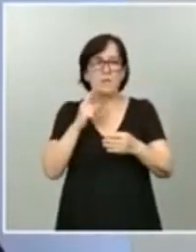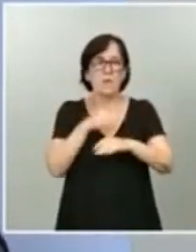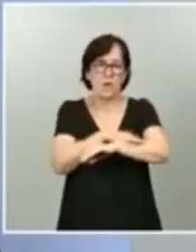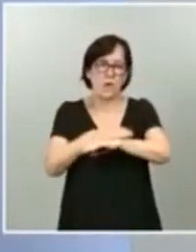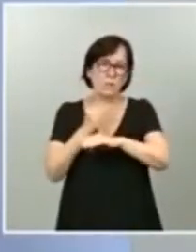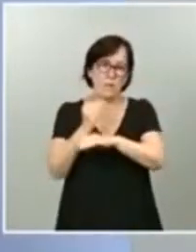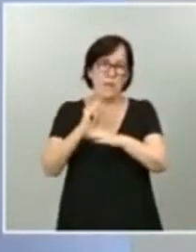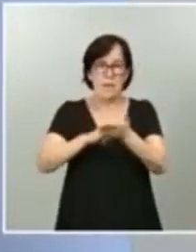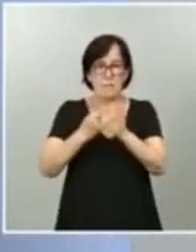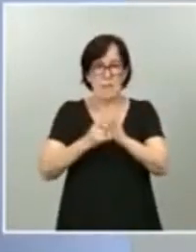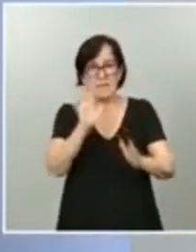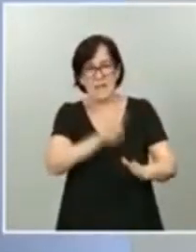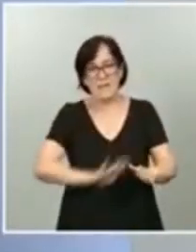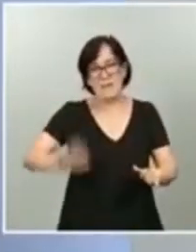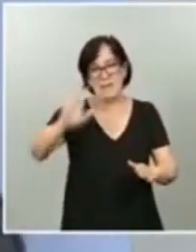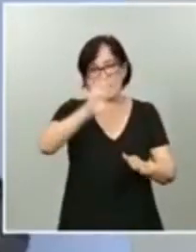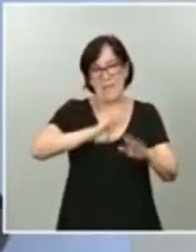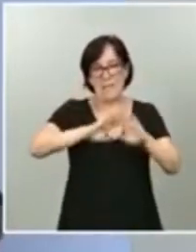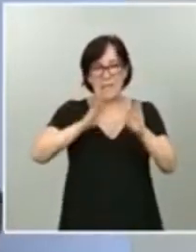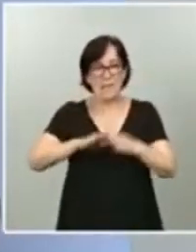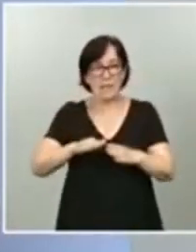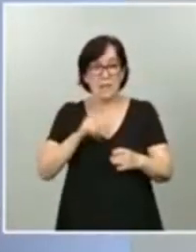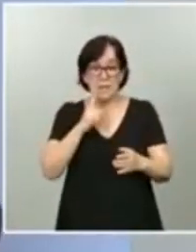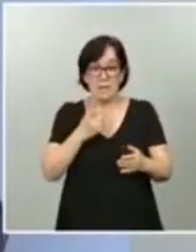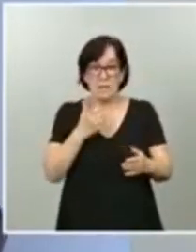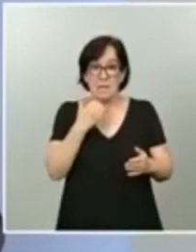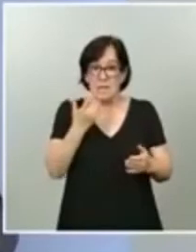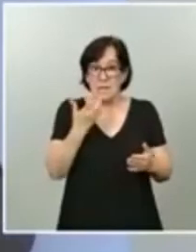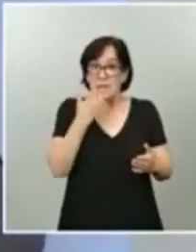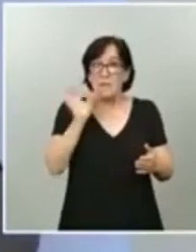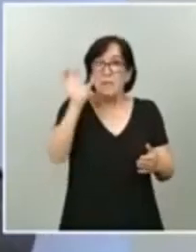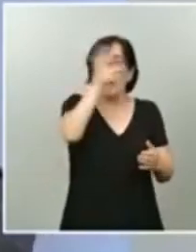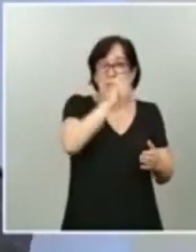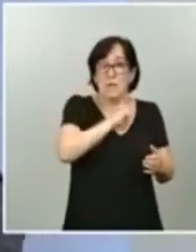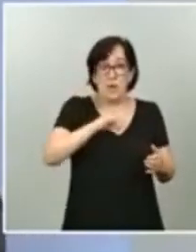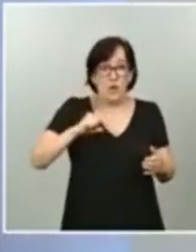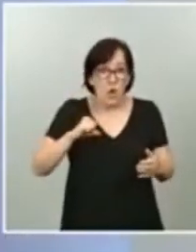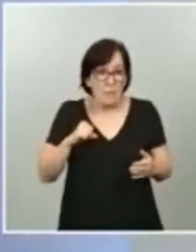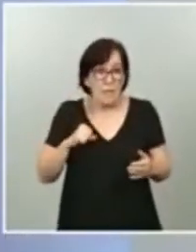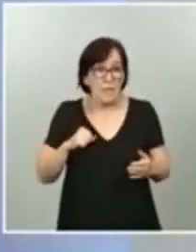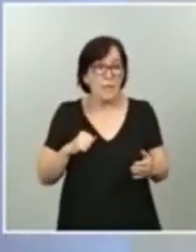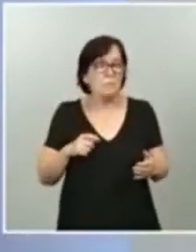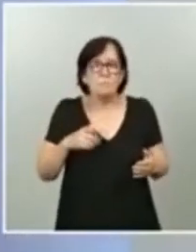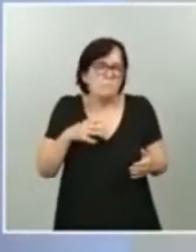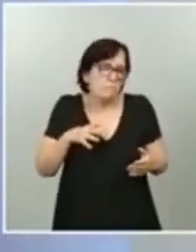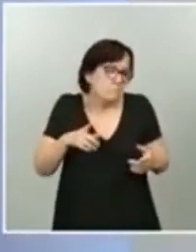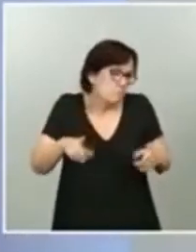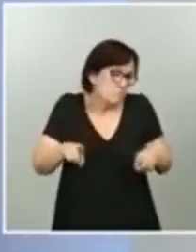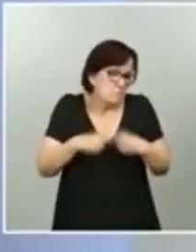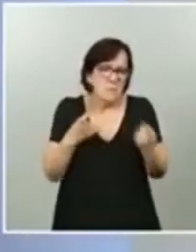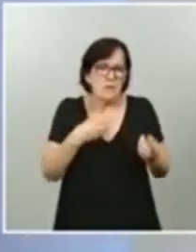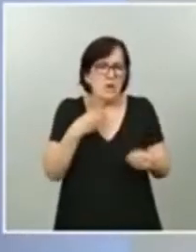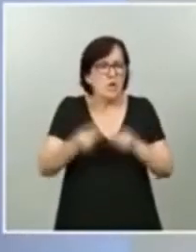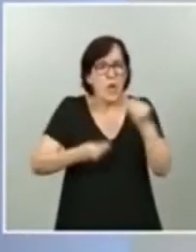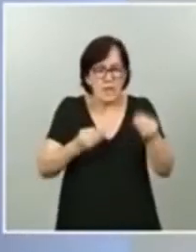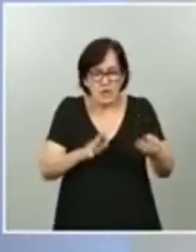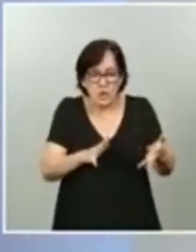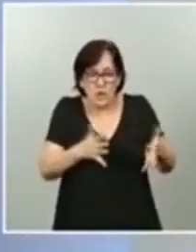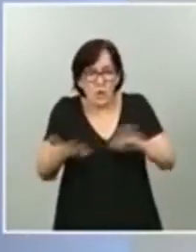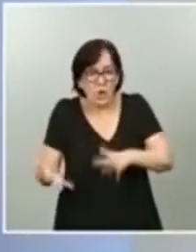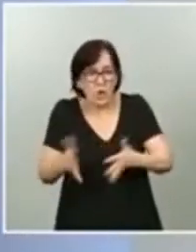estatal de vivienda, pues que aquellas administraciones autonómicas, que por lo que sea, no han ejecutado el convenio